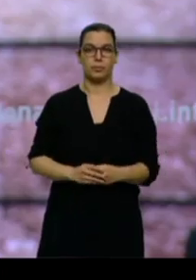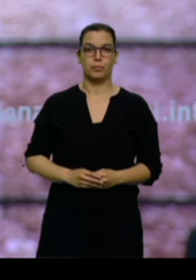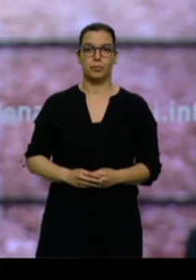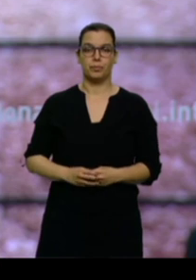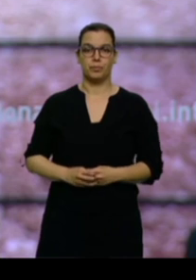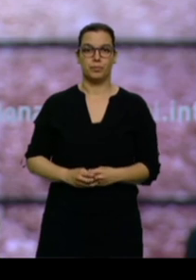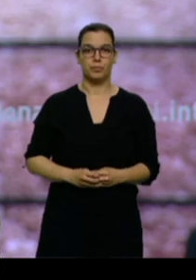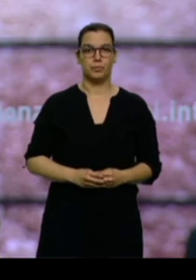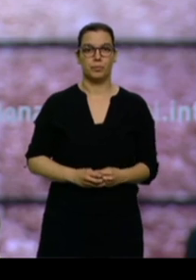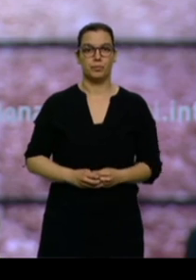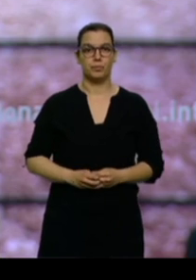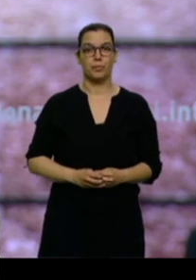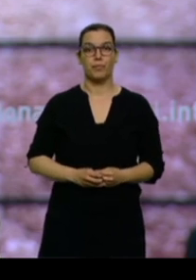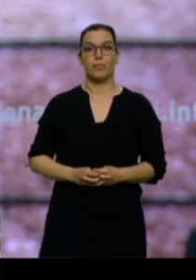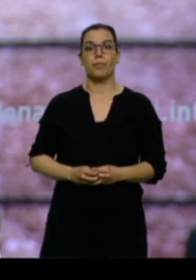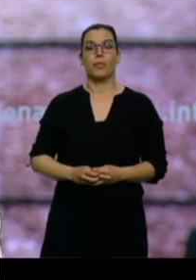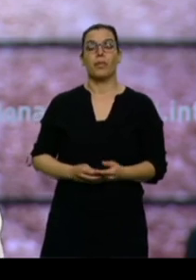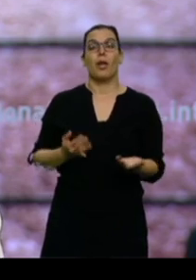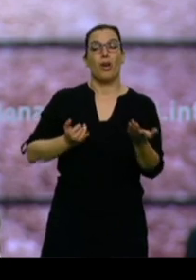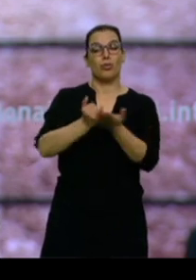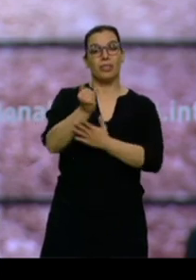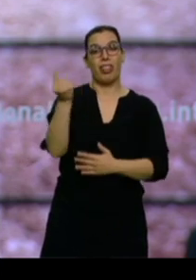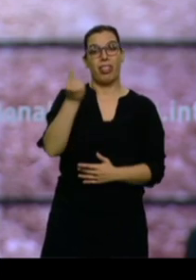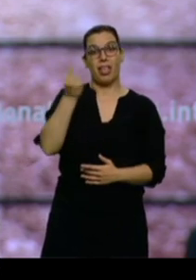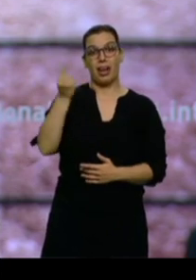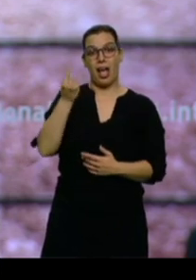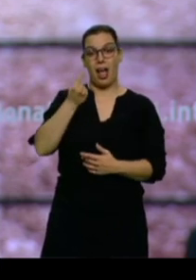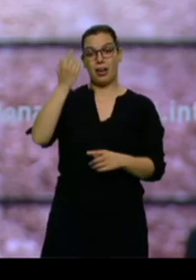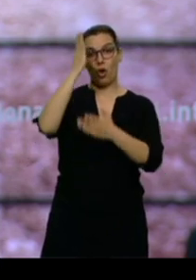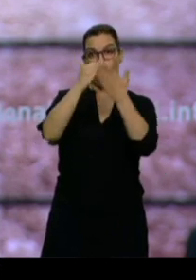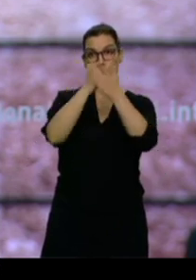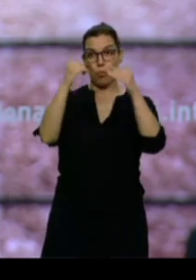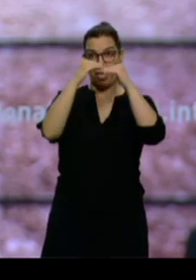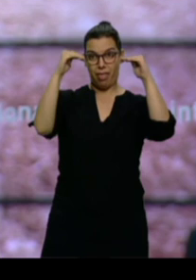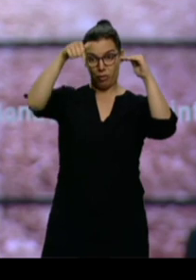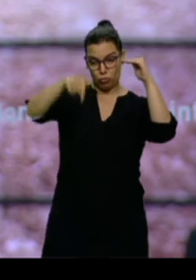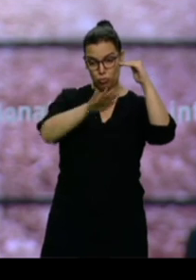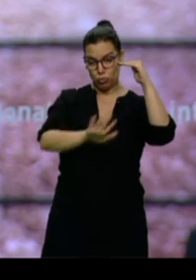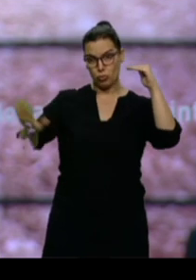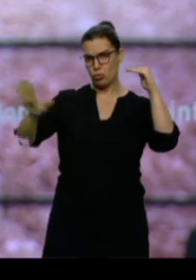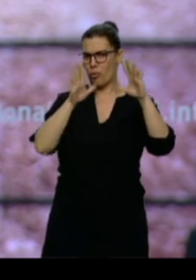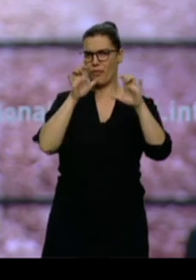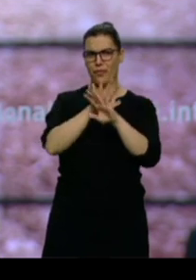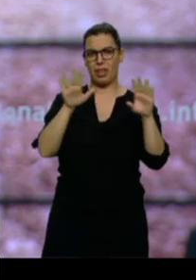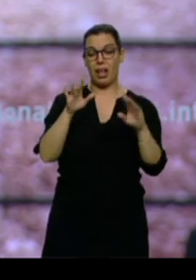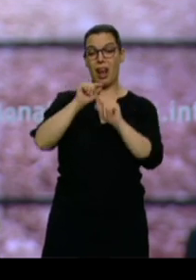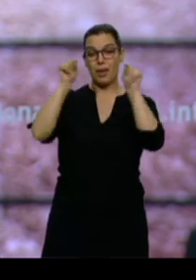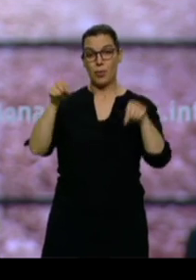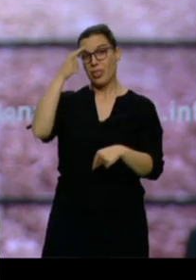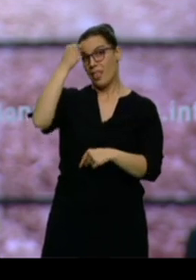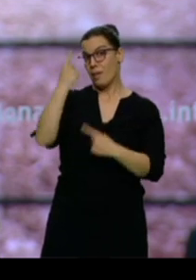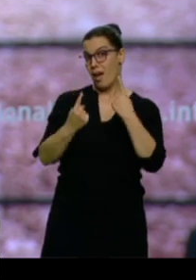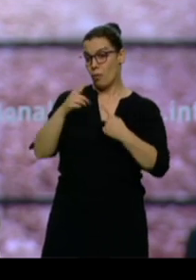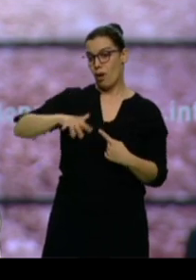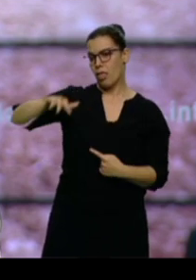La cosecha de cereal en la mitad sur de la comunidad será catastrófica. En algunos puntos de Ávila queda poco más de una semana para ver las